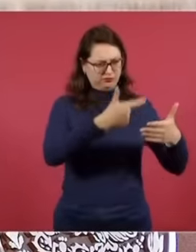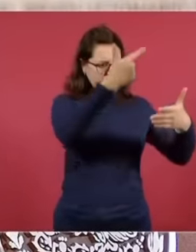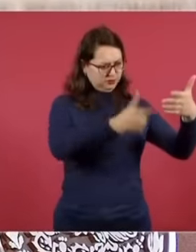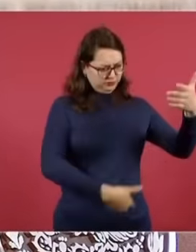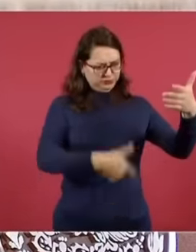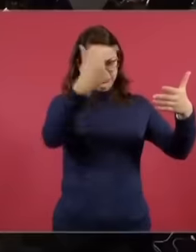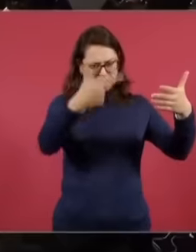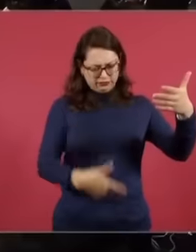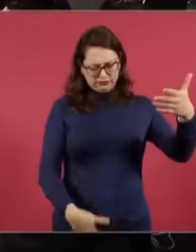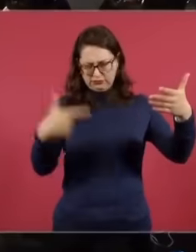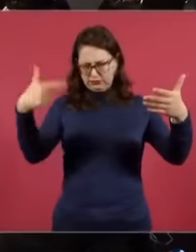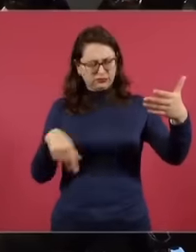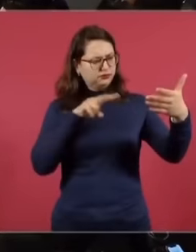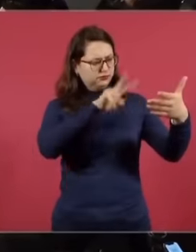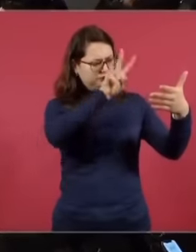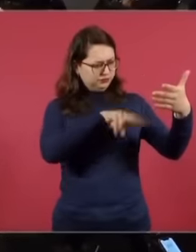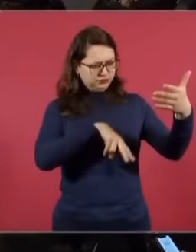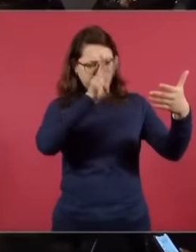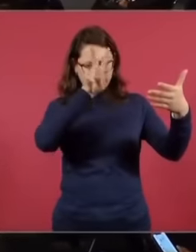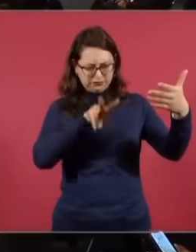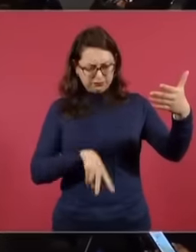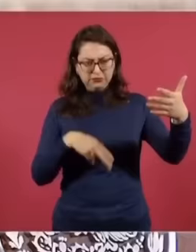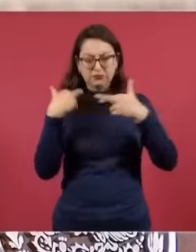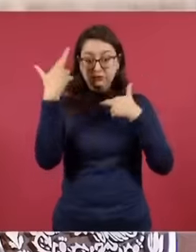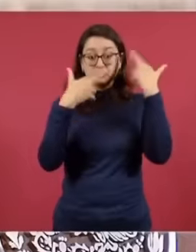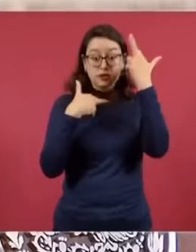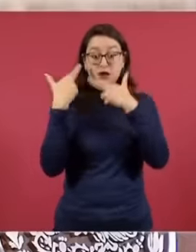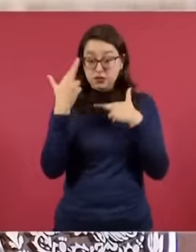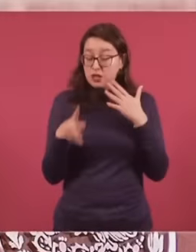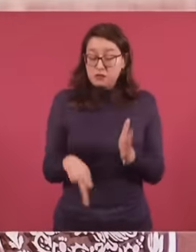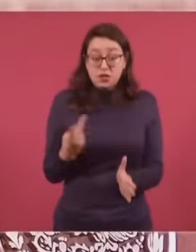registro, y también se informó la vez pasada, que el registro se está revisando,